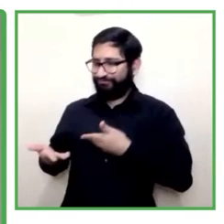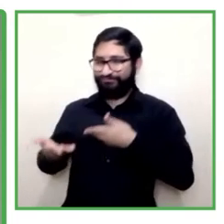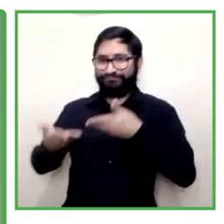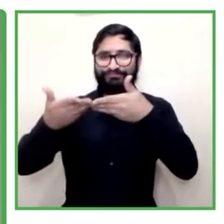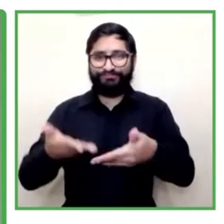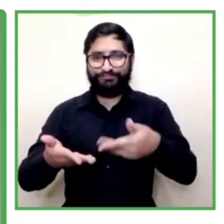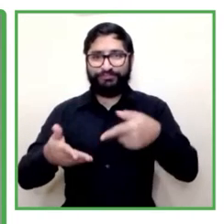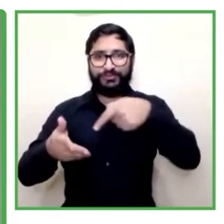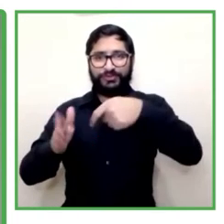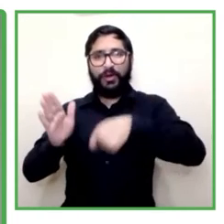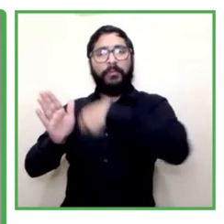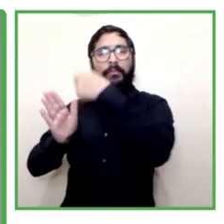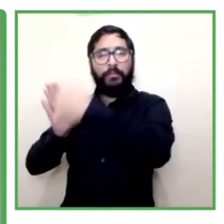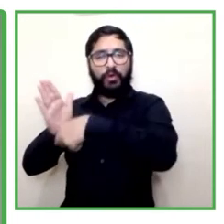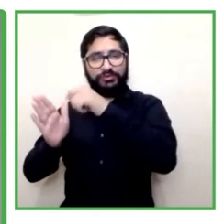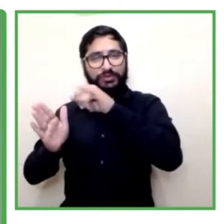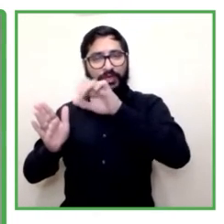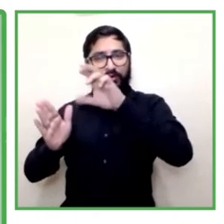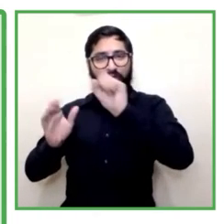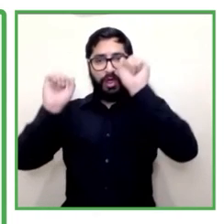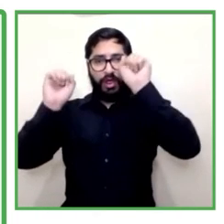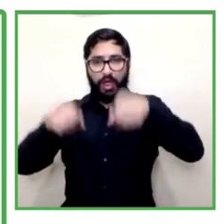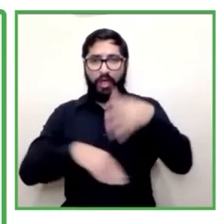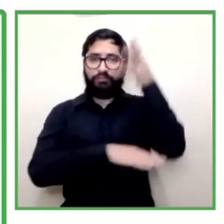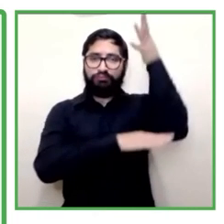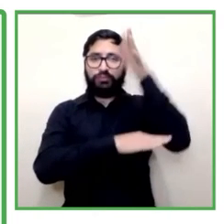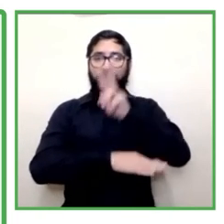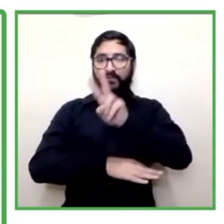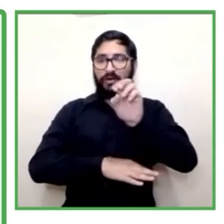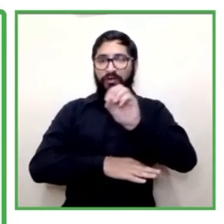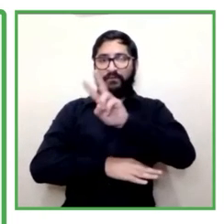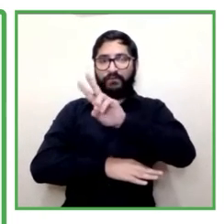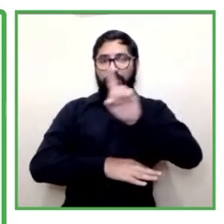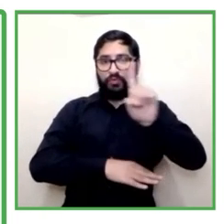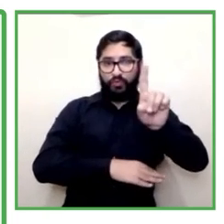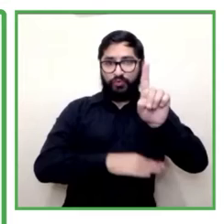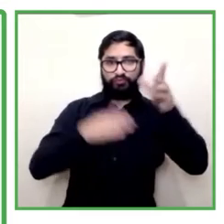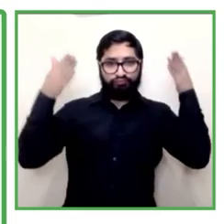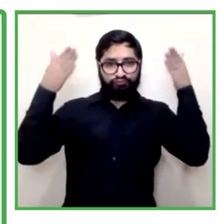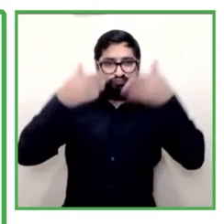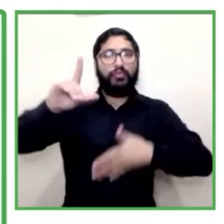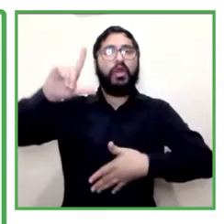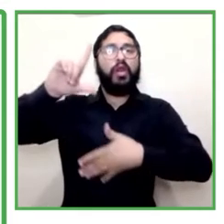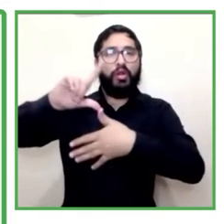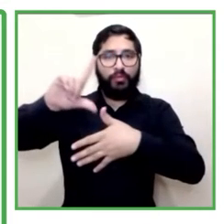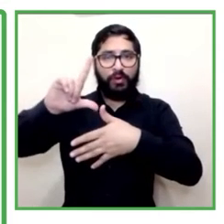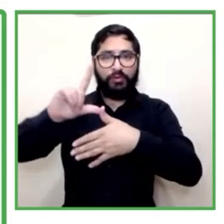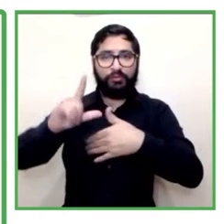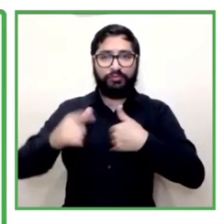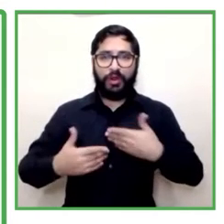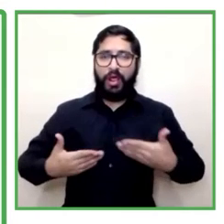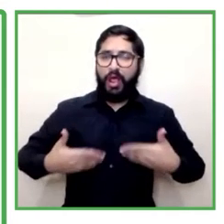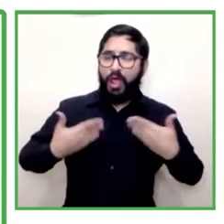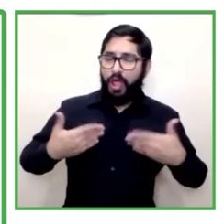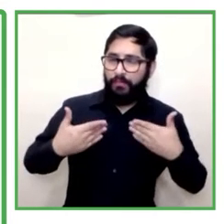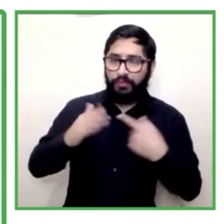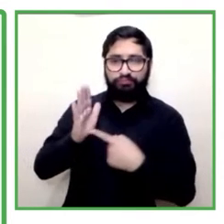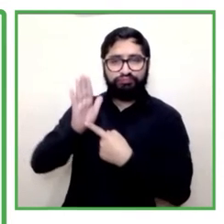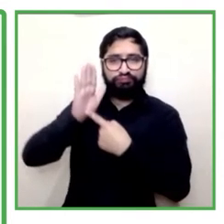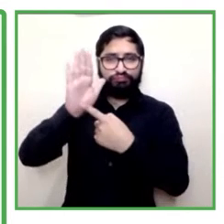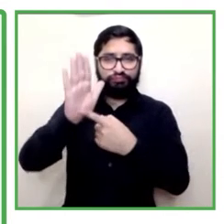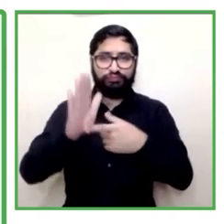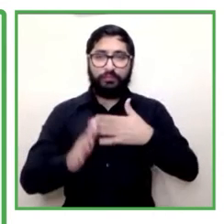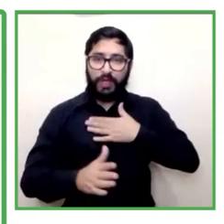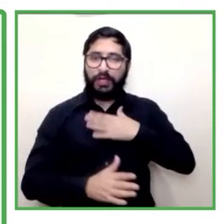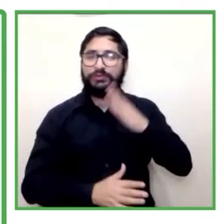2021 para América Latina. Es un gusto, un placer para mí compartir en este espacio la experiencia de la entidad con